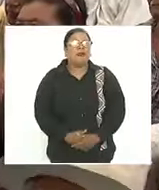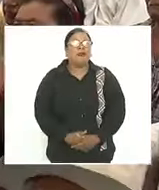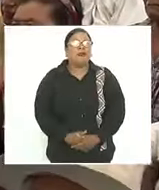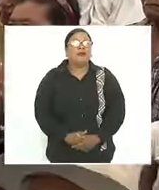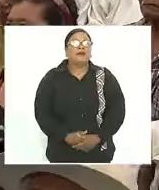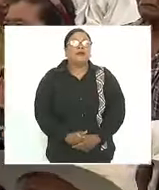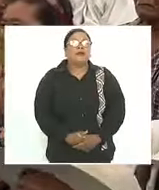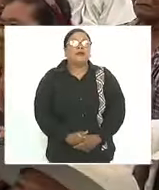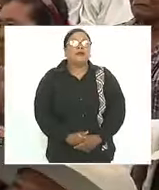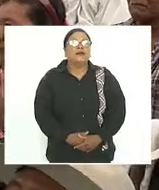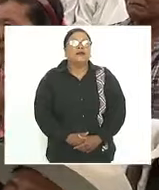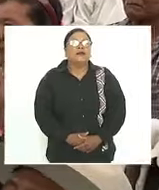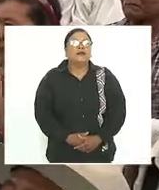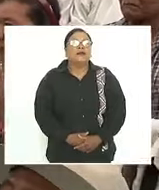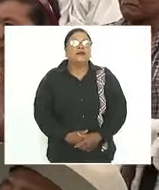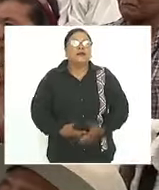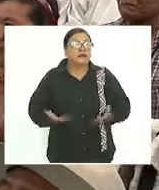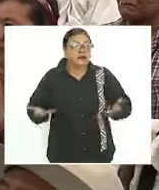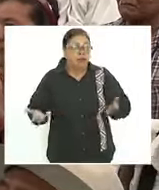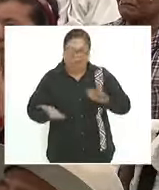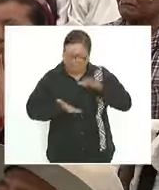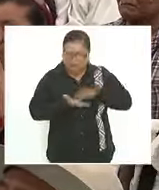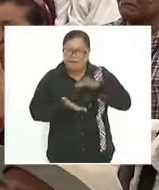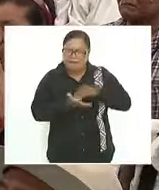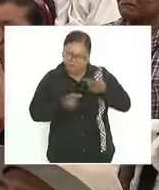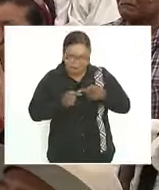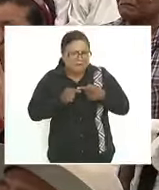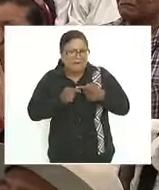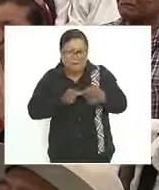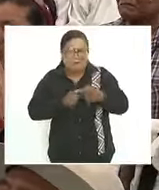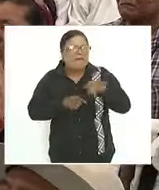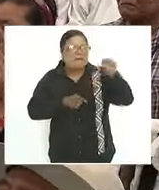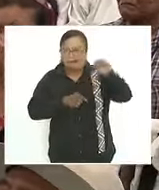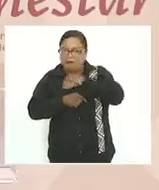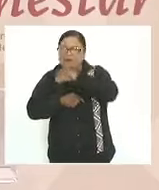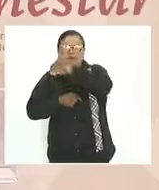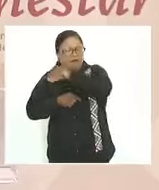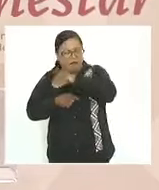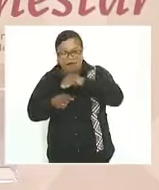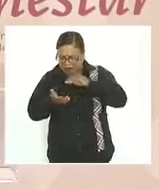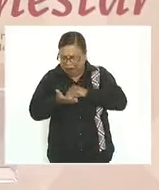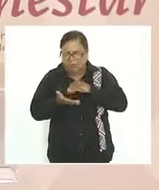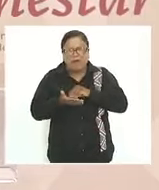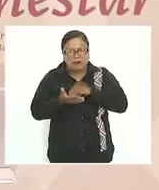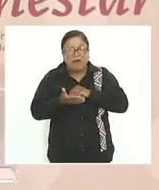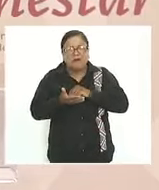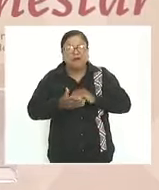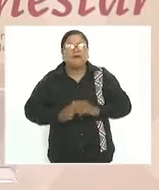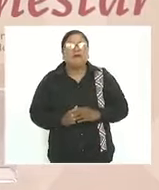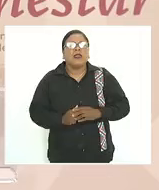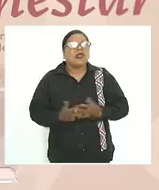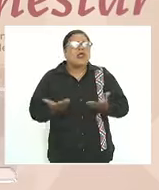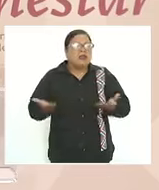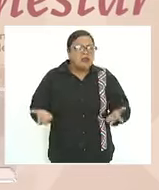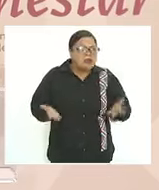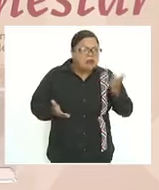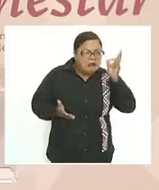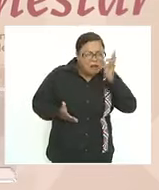y vamos a seguir adelante luchando